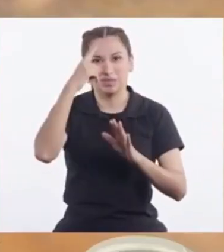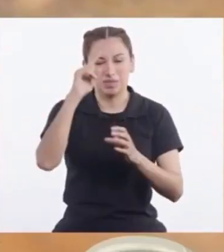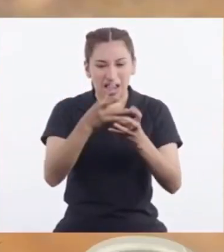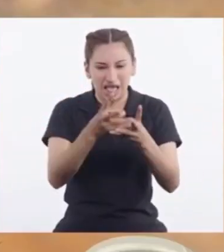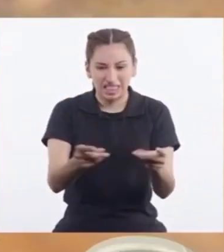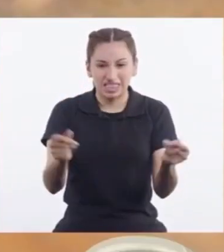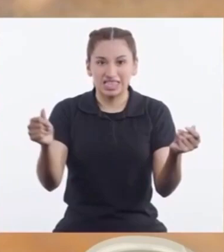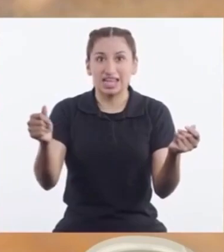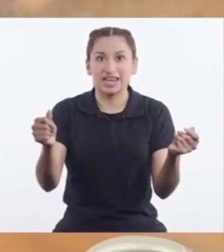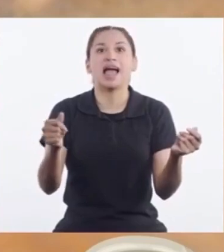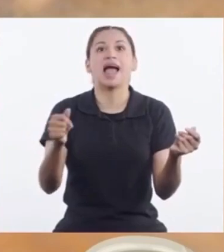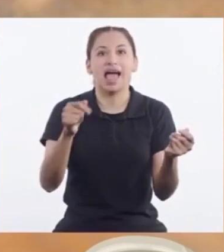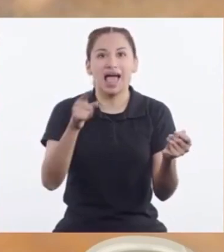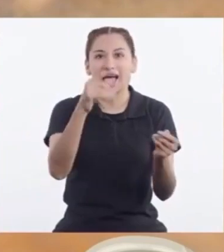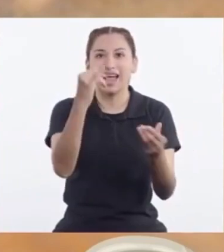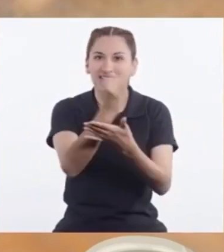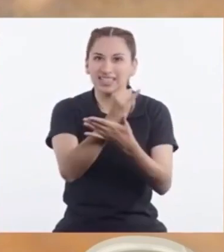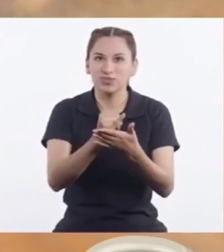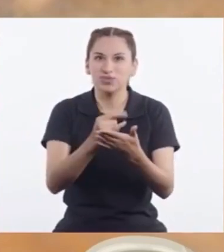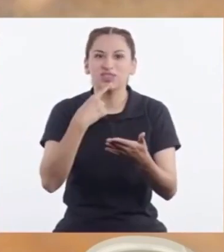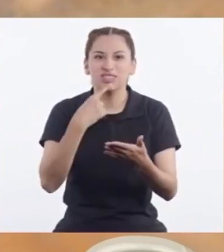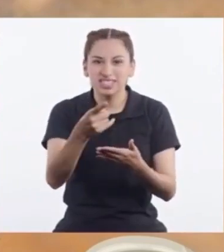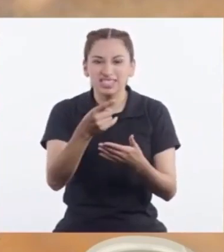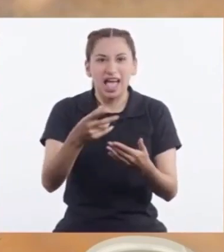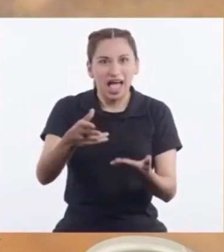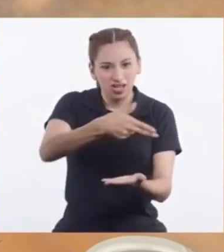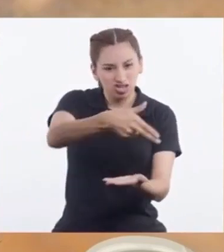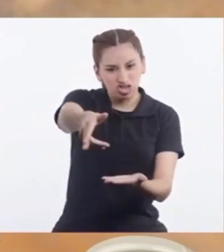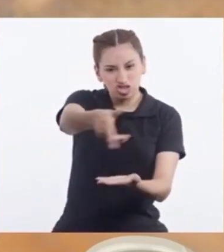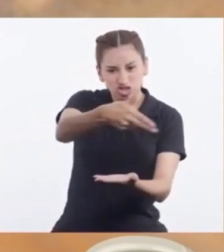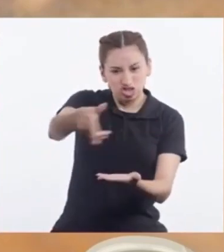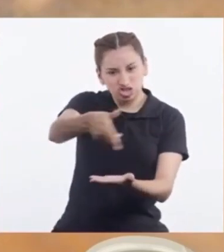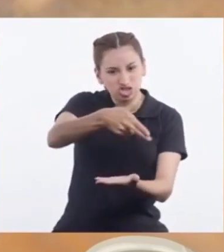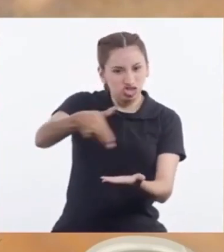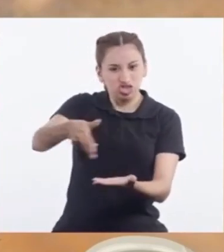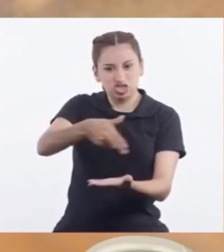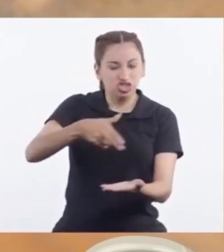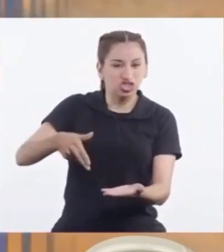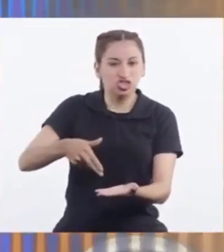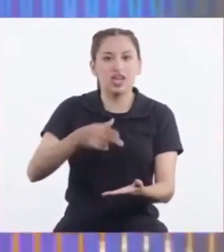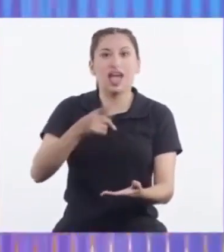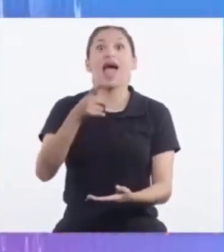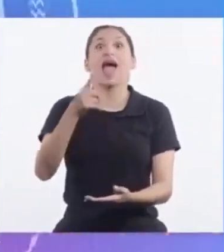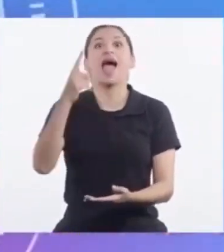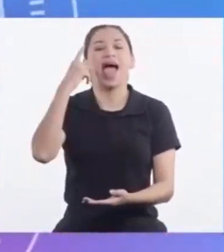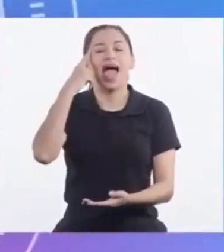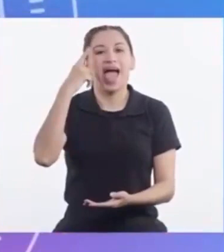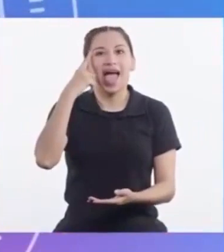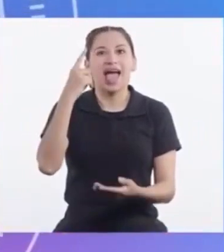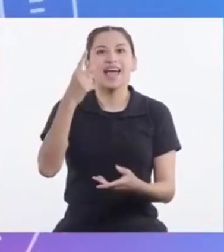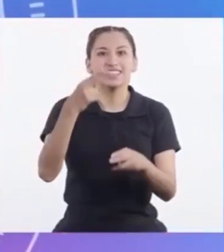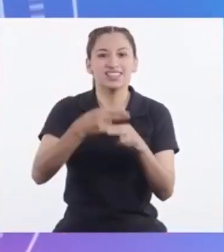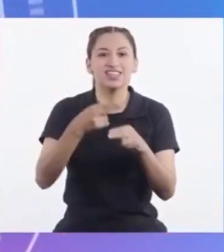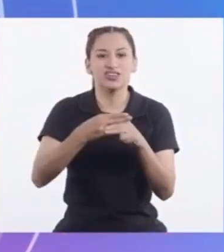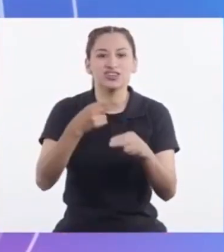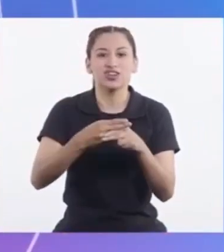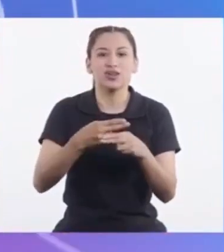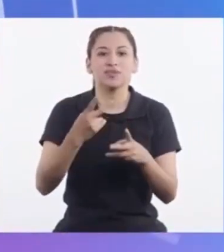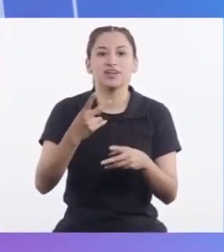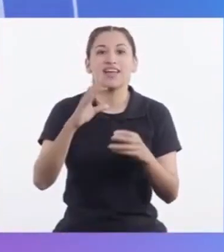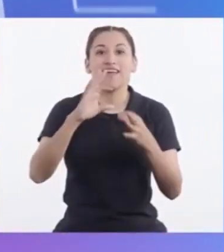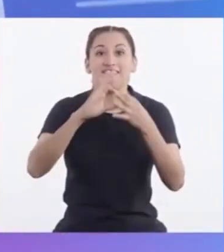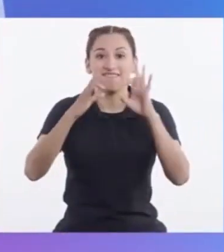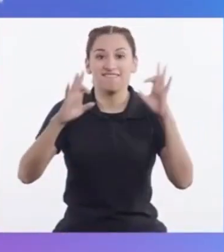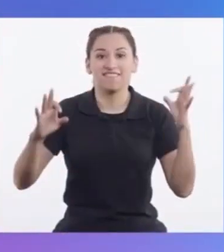el dibujo Vemos a alguien Echando algo En los suelos Oh Oh Sí